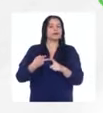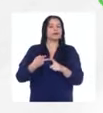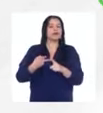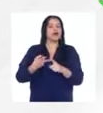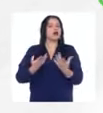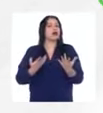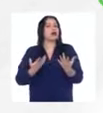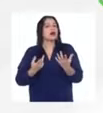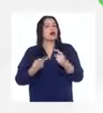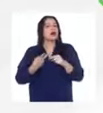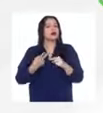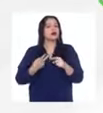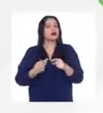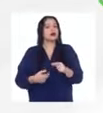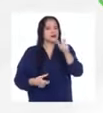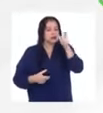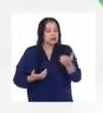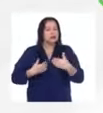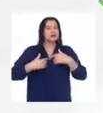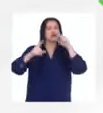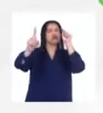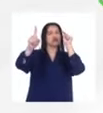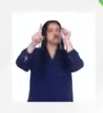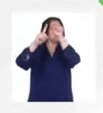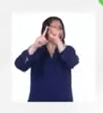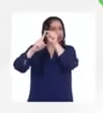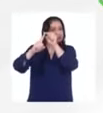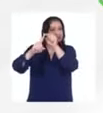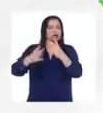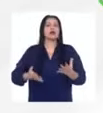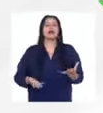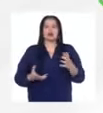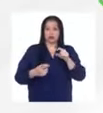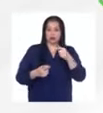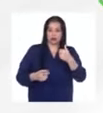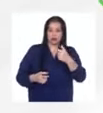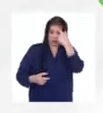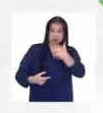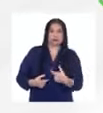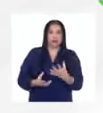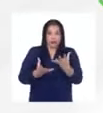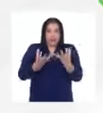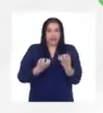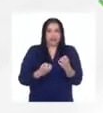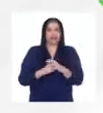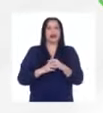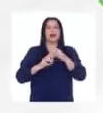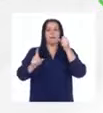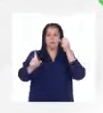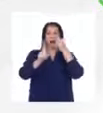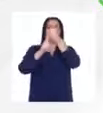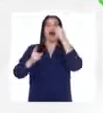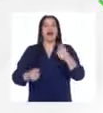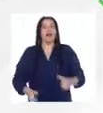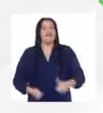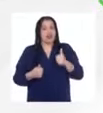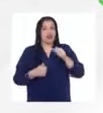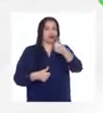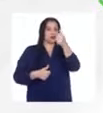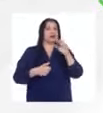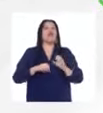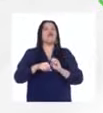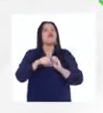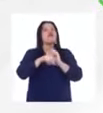tiene que ver con cuando tienes un propósito ¿no? y cuando quieres quizás impactar en la vida de otras personas hacer un buen